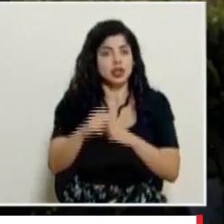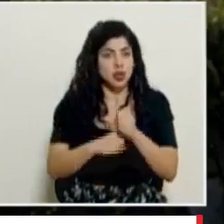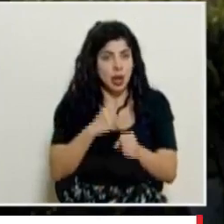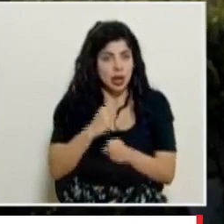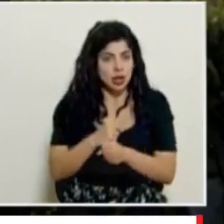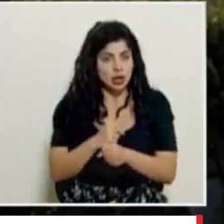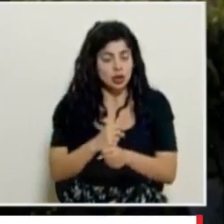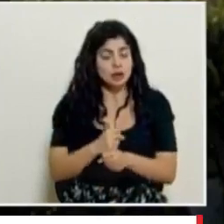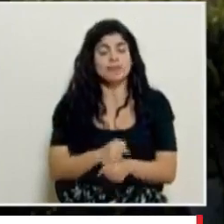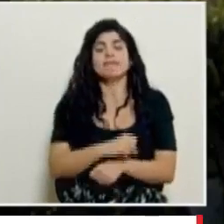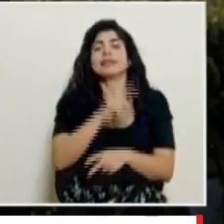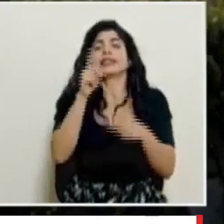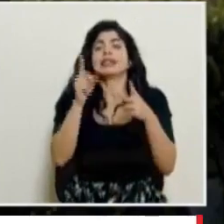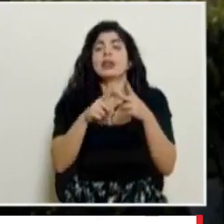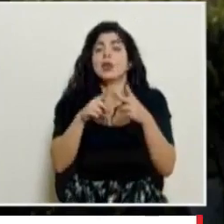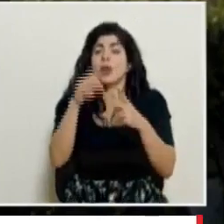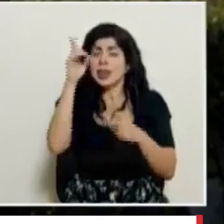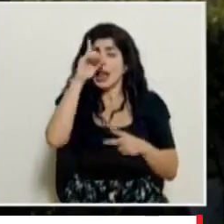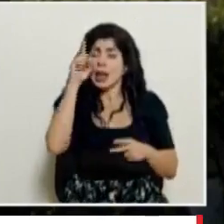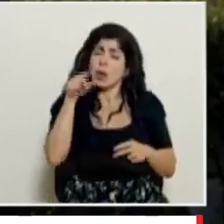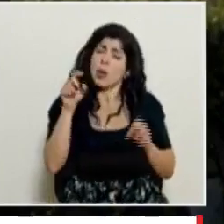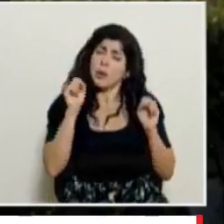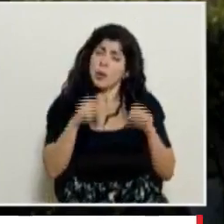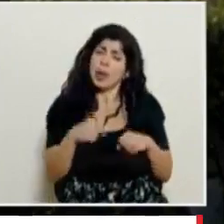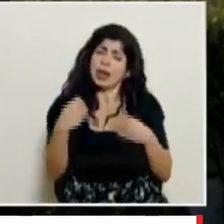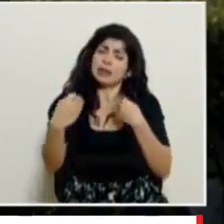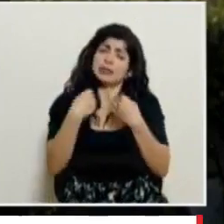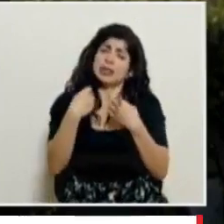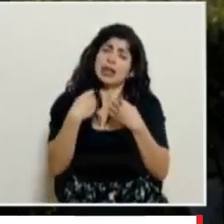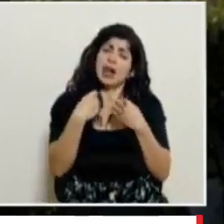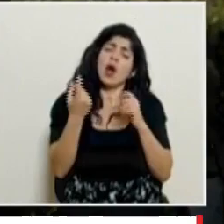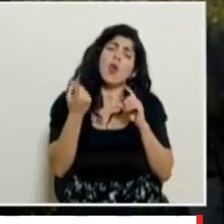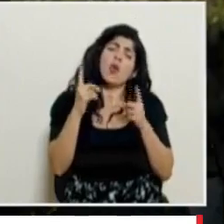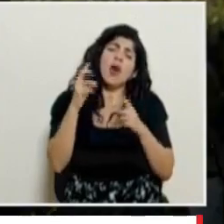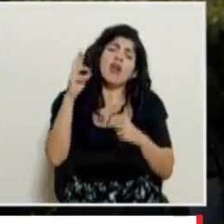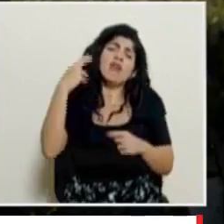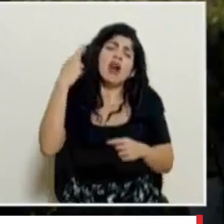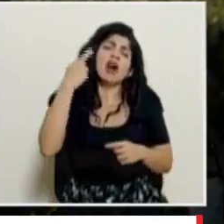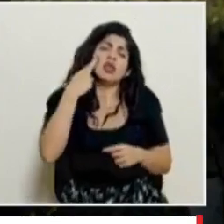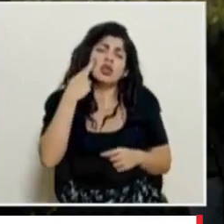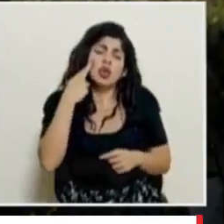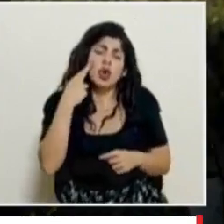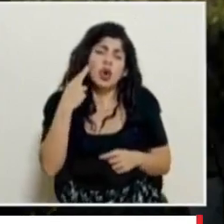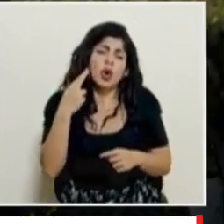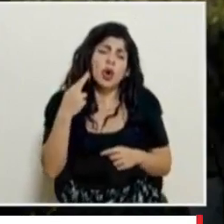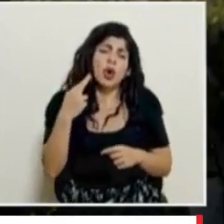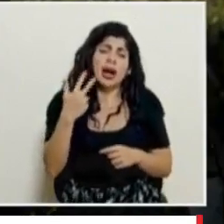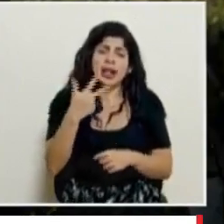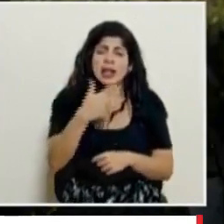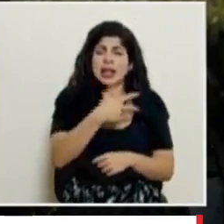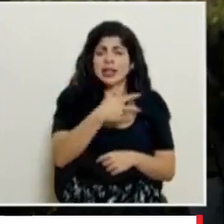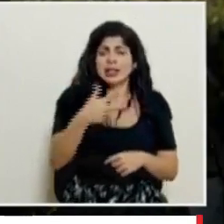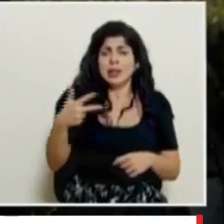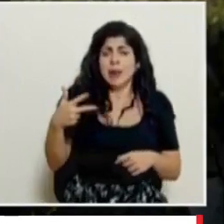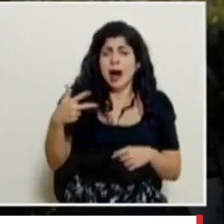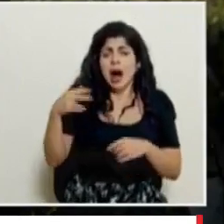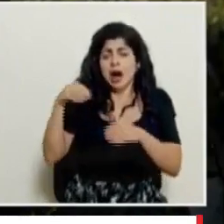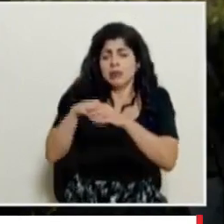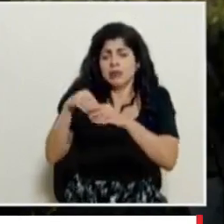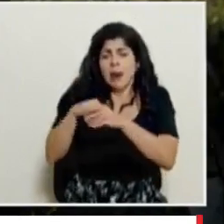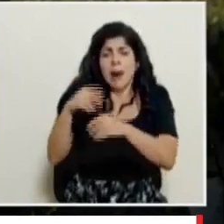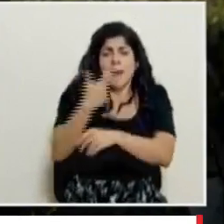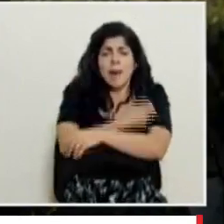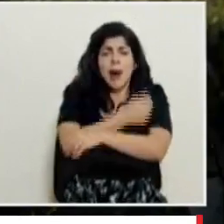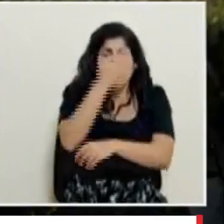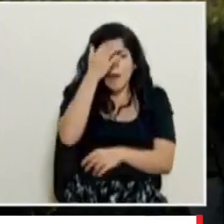en segundo lugar don Daniel si nos puede explicar cuál fue el criterio para dejar el plazo de tres semanas de acumulación de las